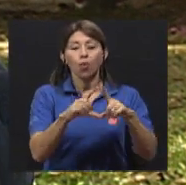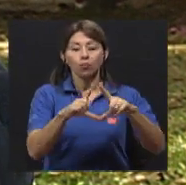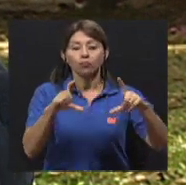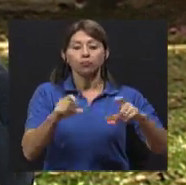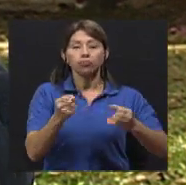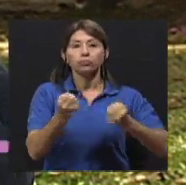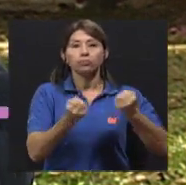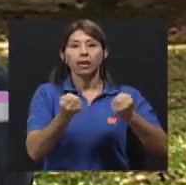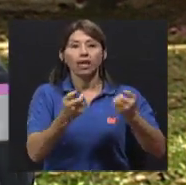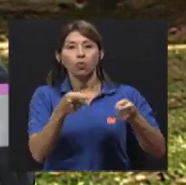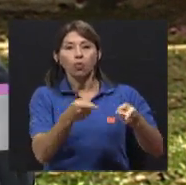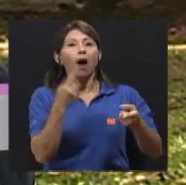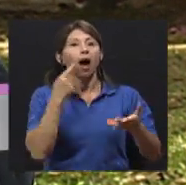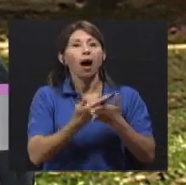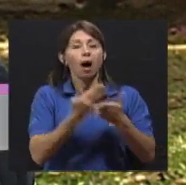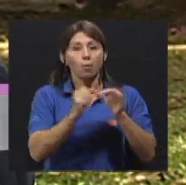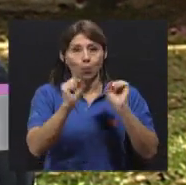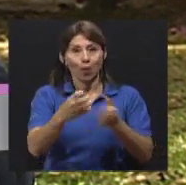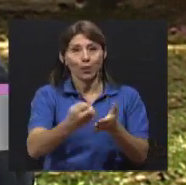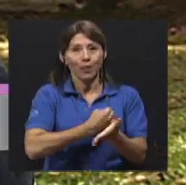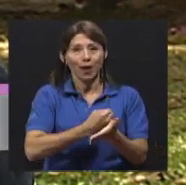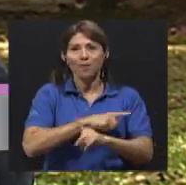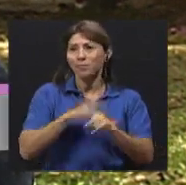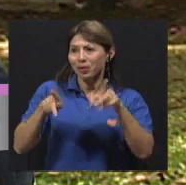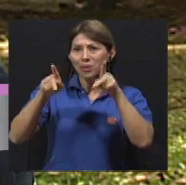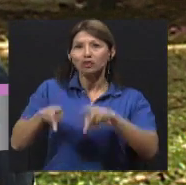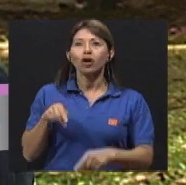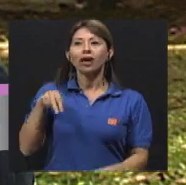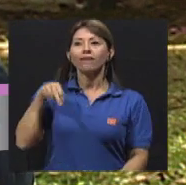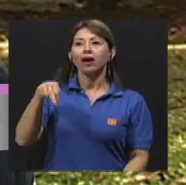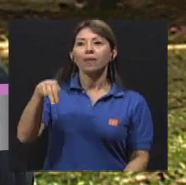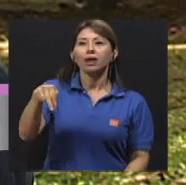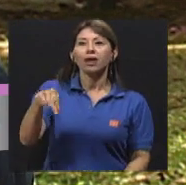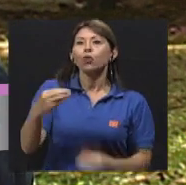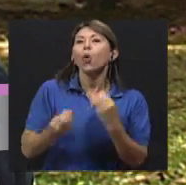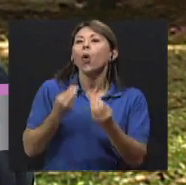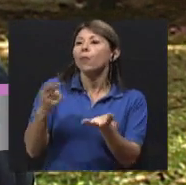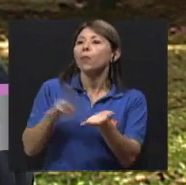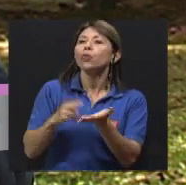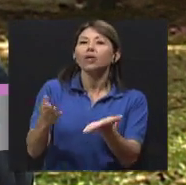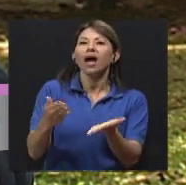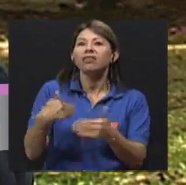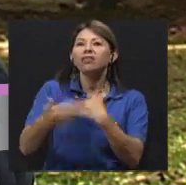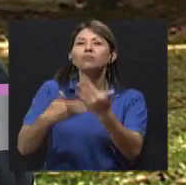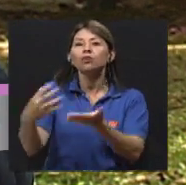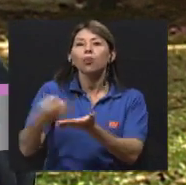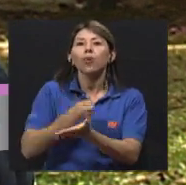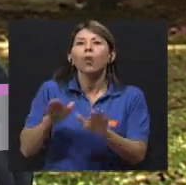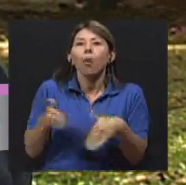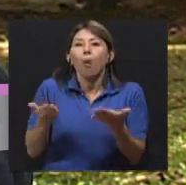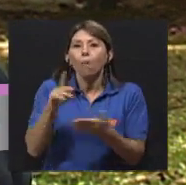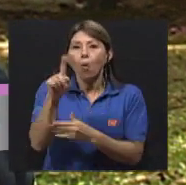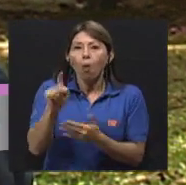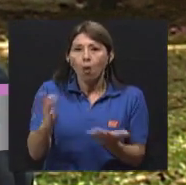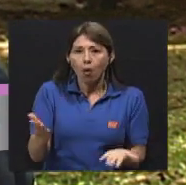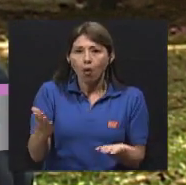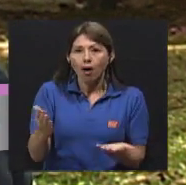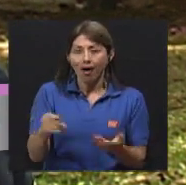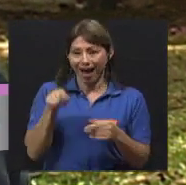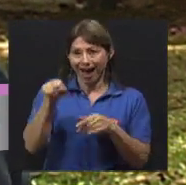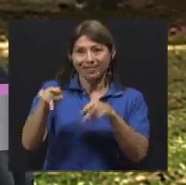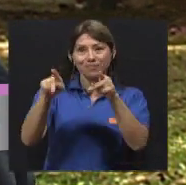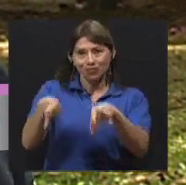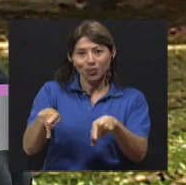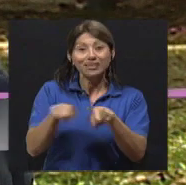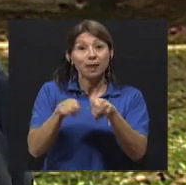se ha estado buscando y se piensa en algún momento reformar la ley para ver de qué forma se puede hacer el cobro tanto a peatones como a ciclistas, porque hay